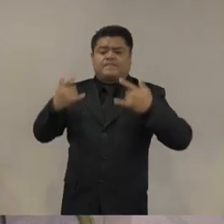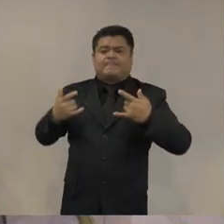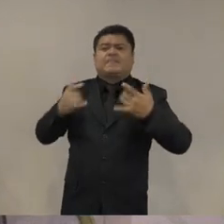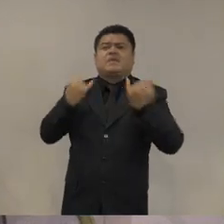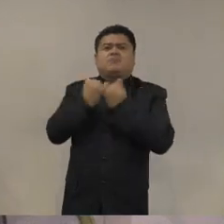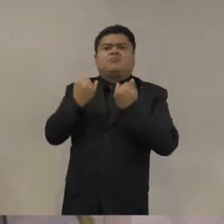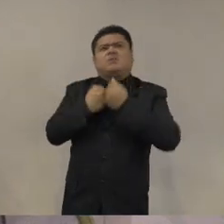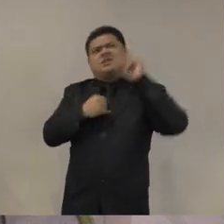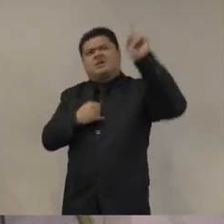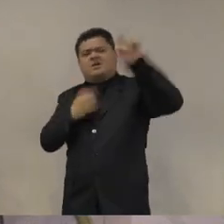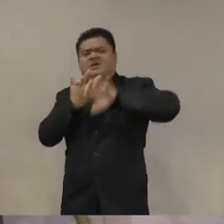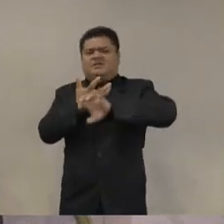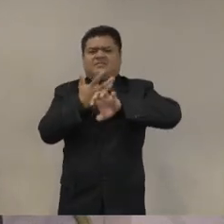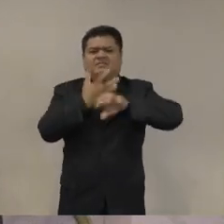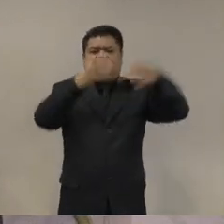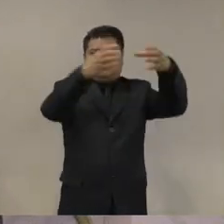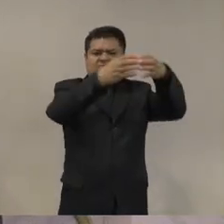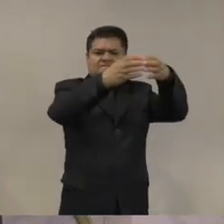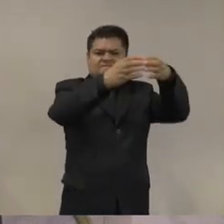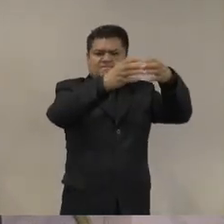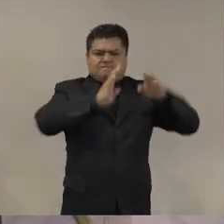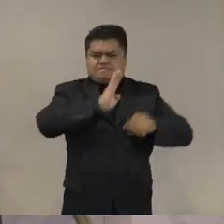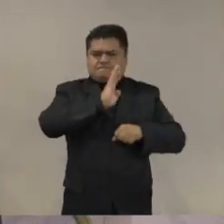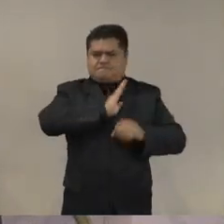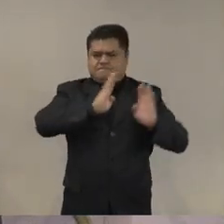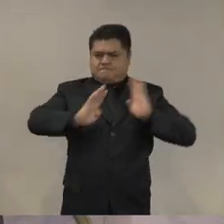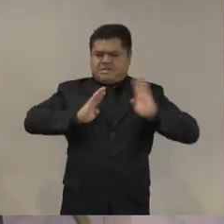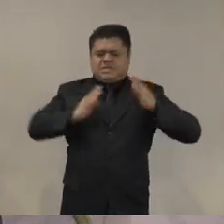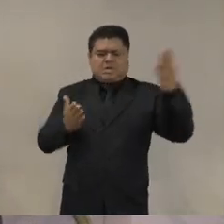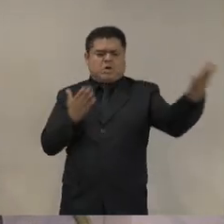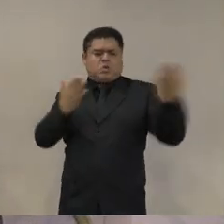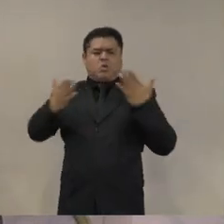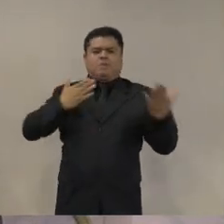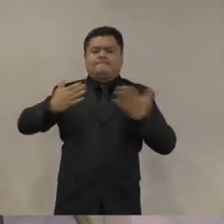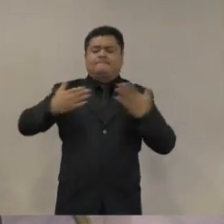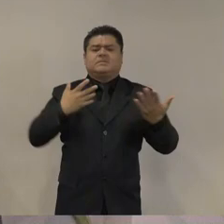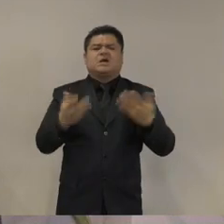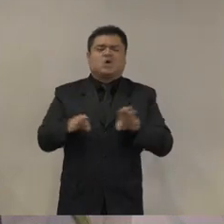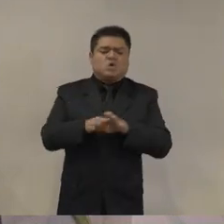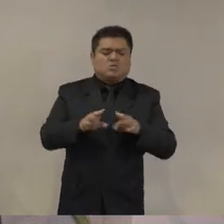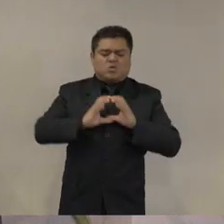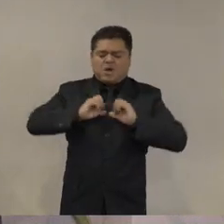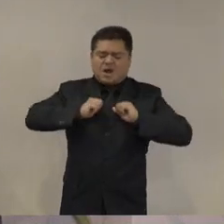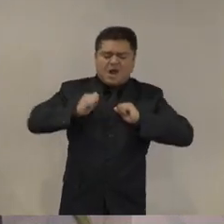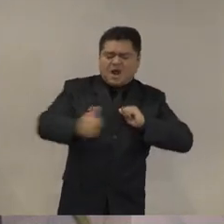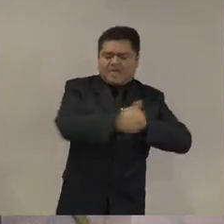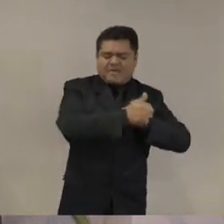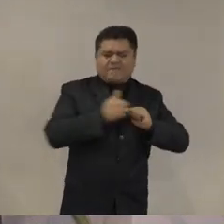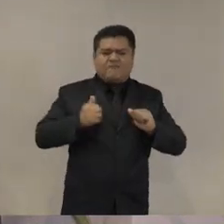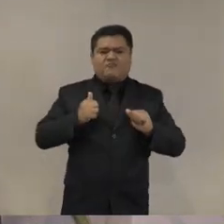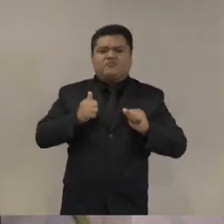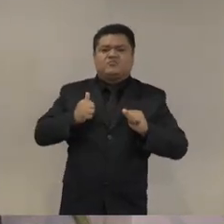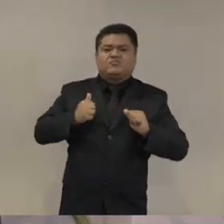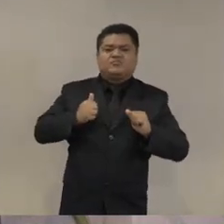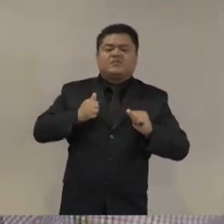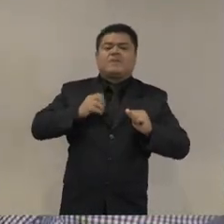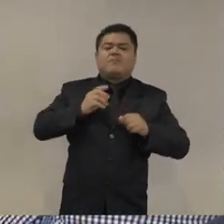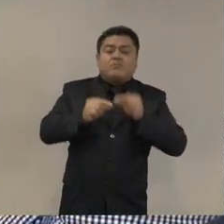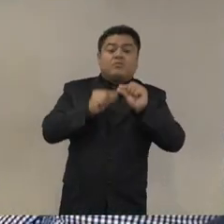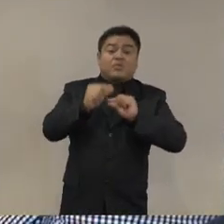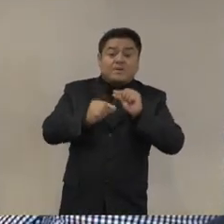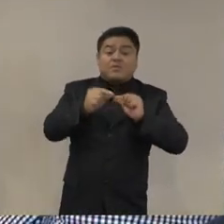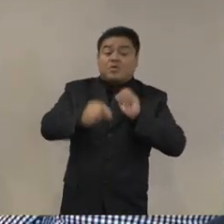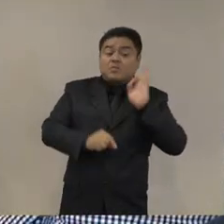velocidad con la cual las fuerzas armadas van haciendo suyo el llamado a ser desplegadas